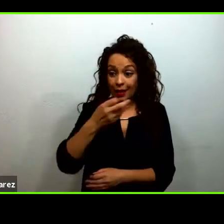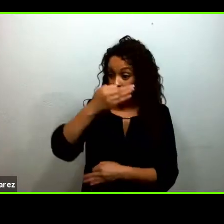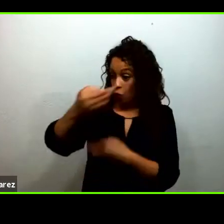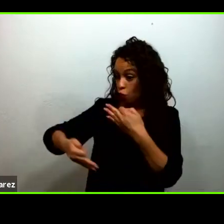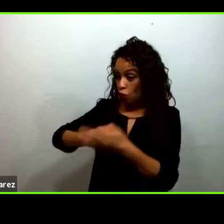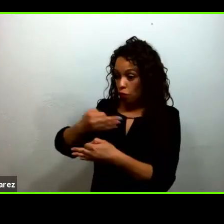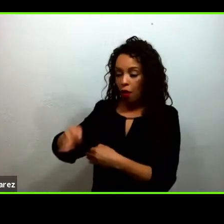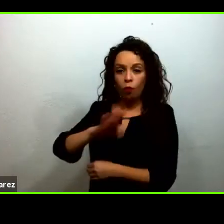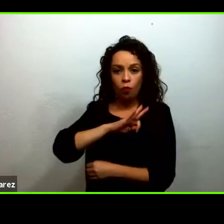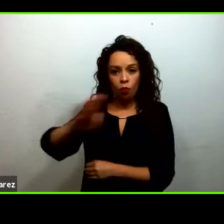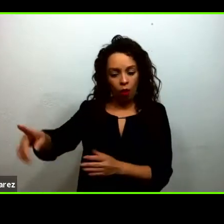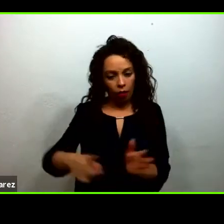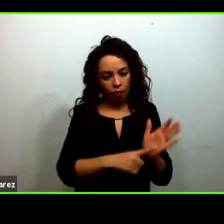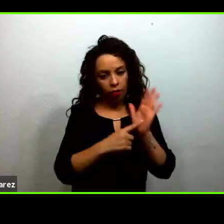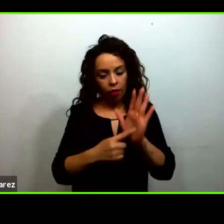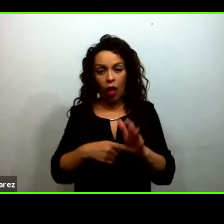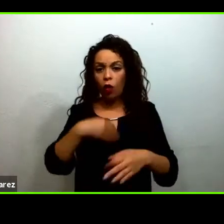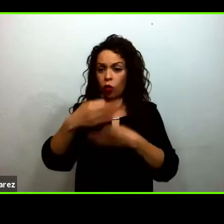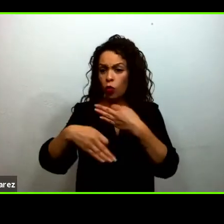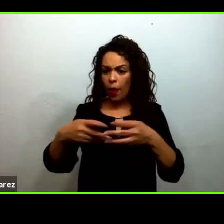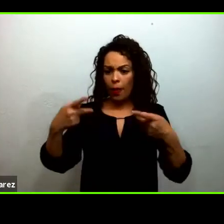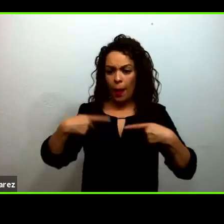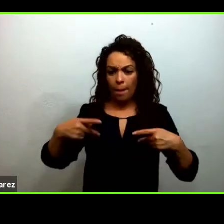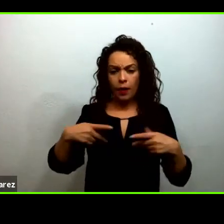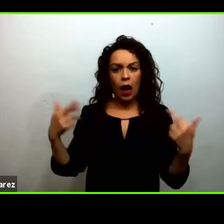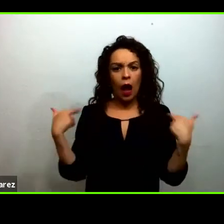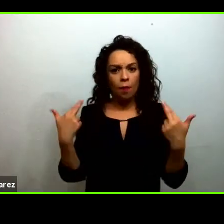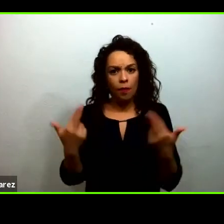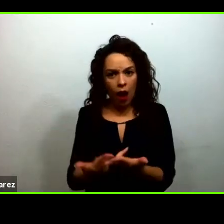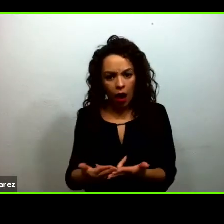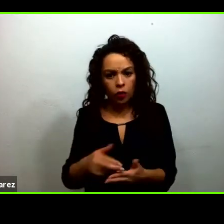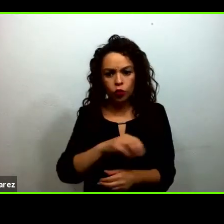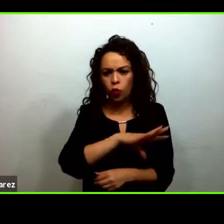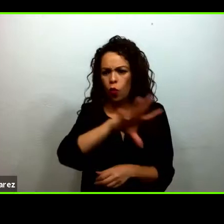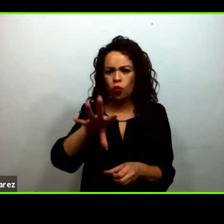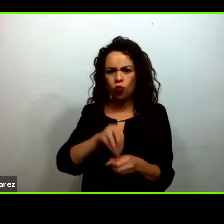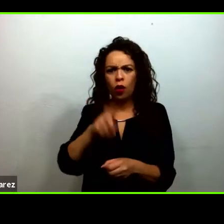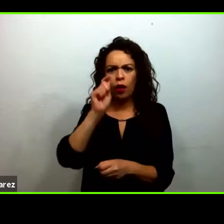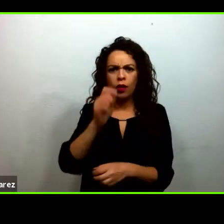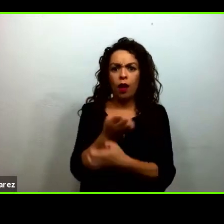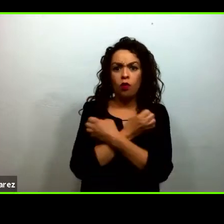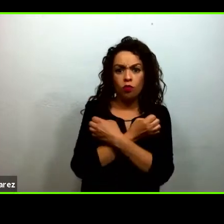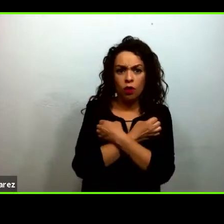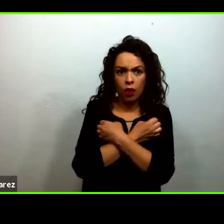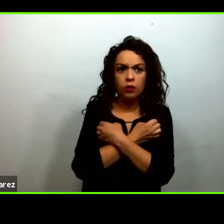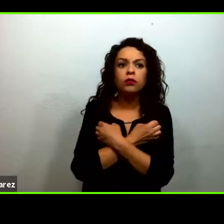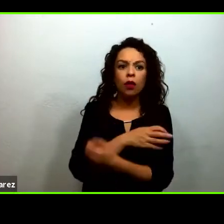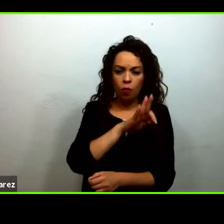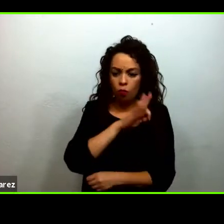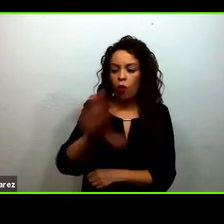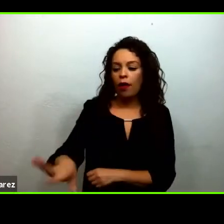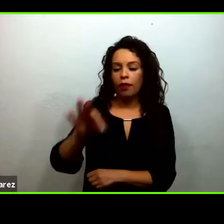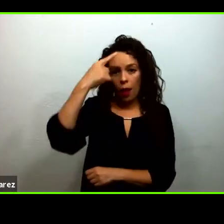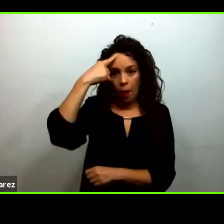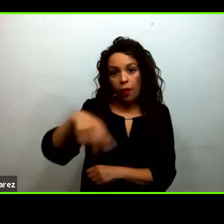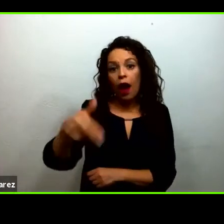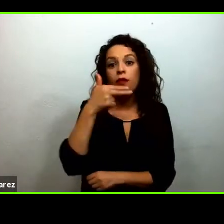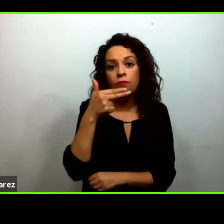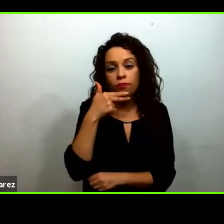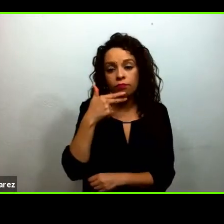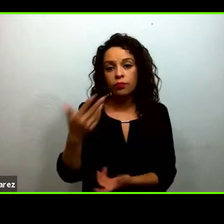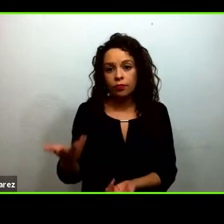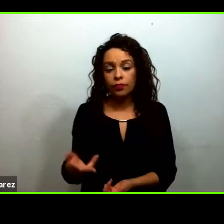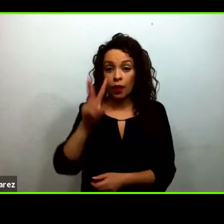educativas los saberes los recursos que tenemos que no necesariamente son recursos económicos pero que sí son muy representativos